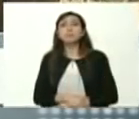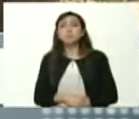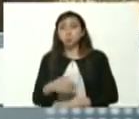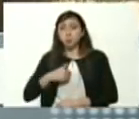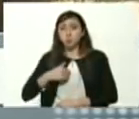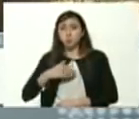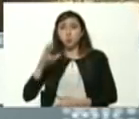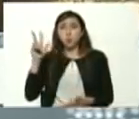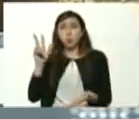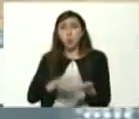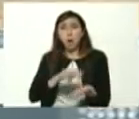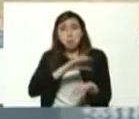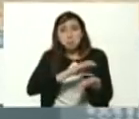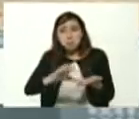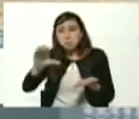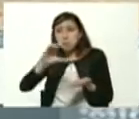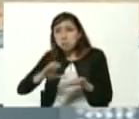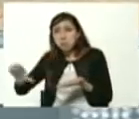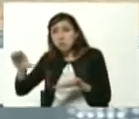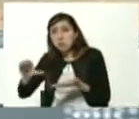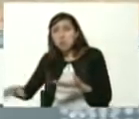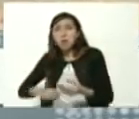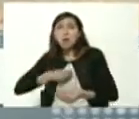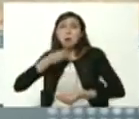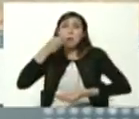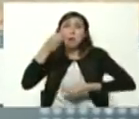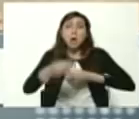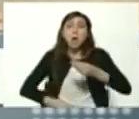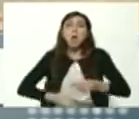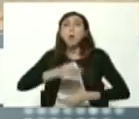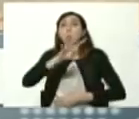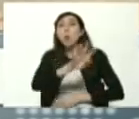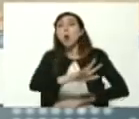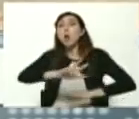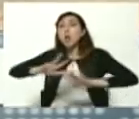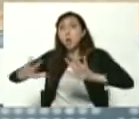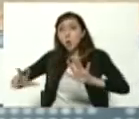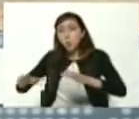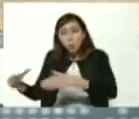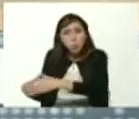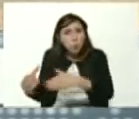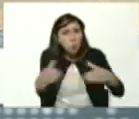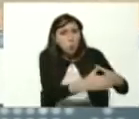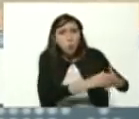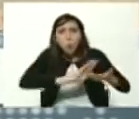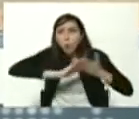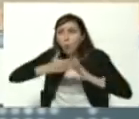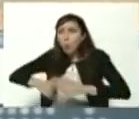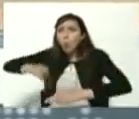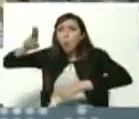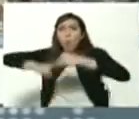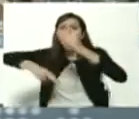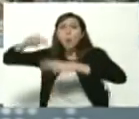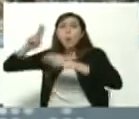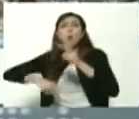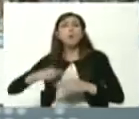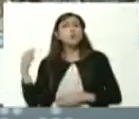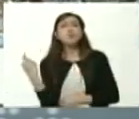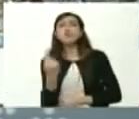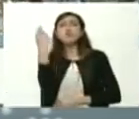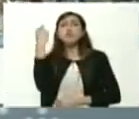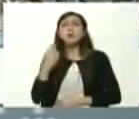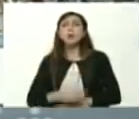autorizado los recursos para crear 48 brigadas comunales de obras públicas única y